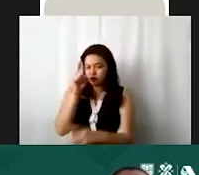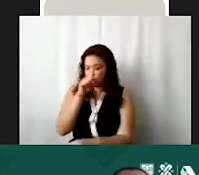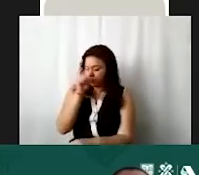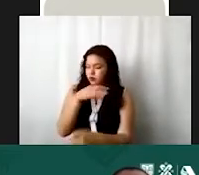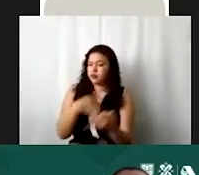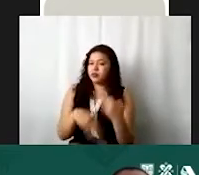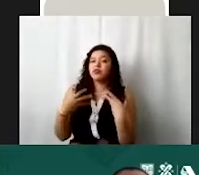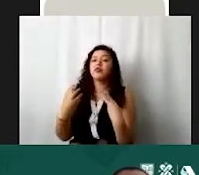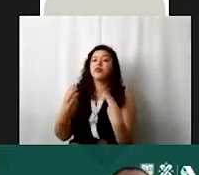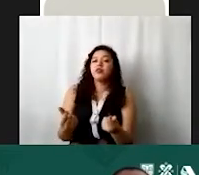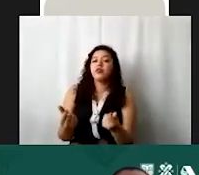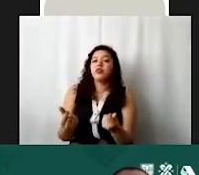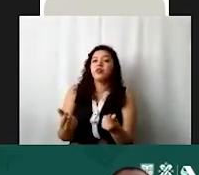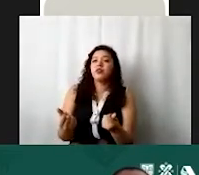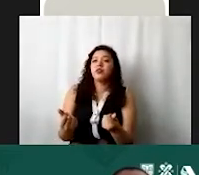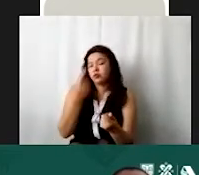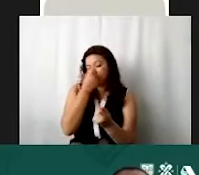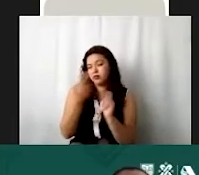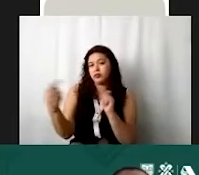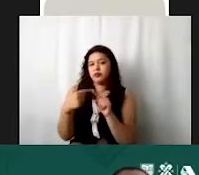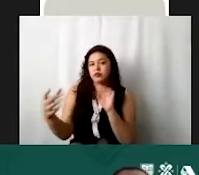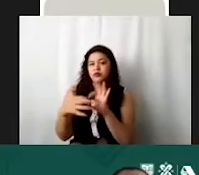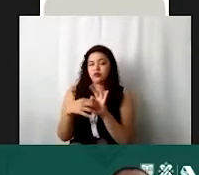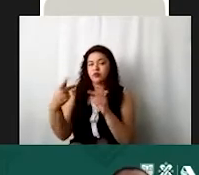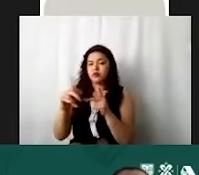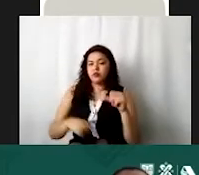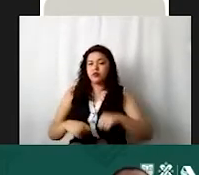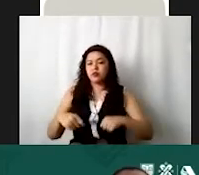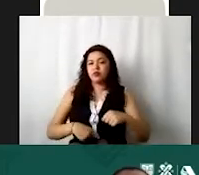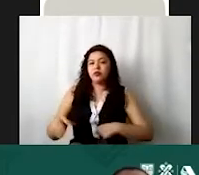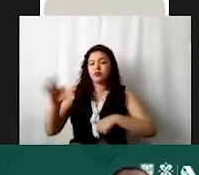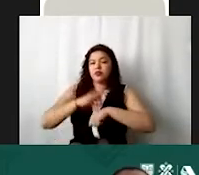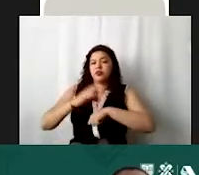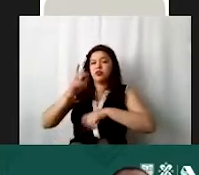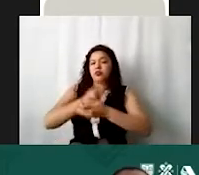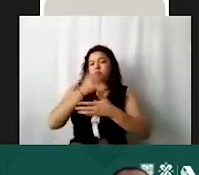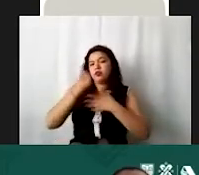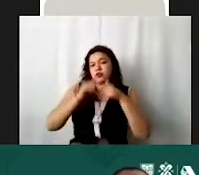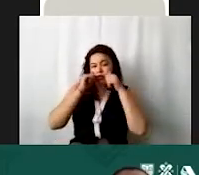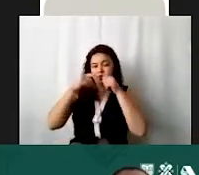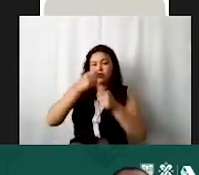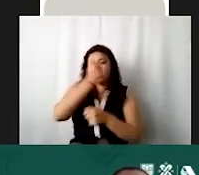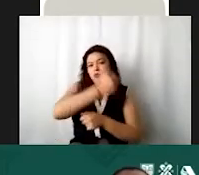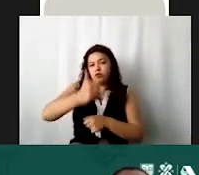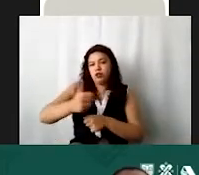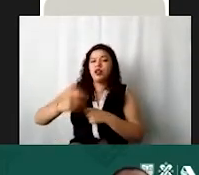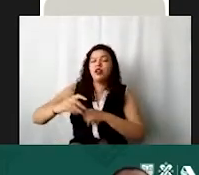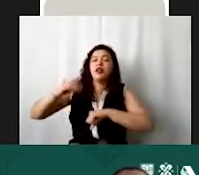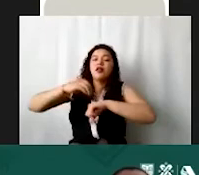los gastos directamente relacionados con su actividad los incluyan en el proyecto asistencial que corresponde y dejar aquí